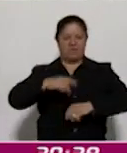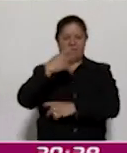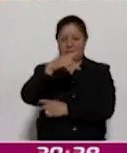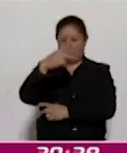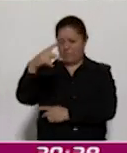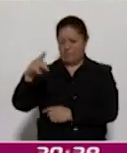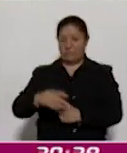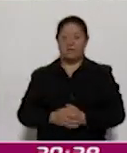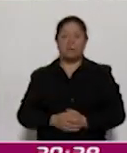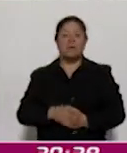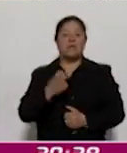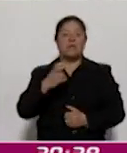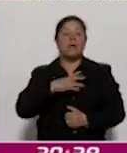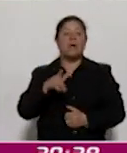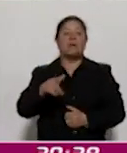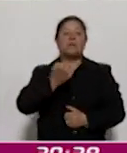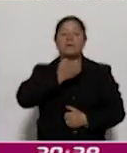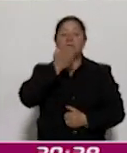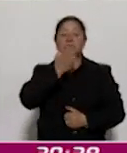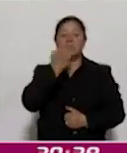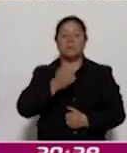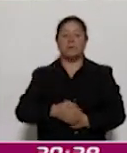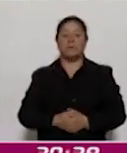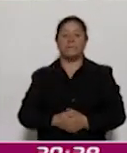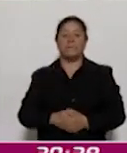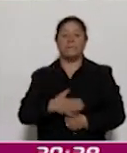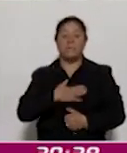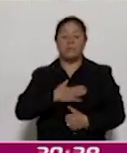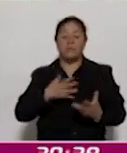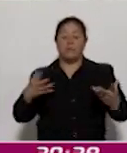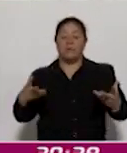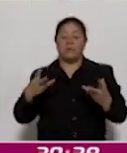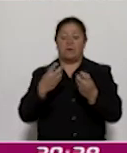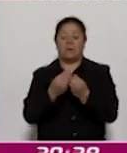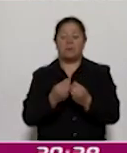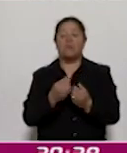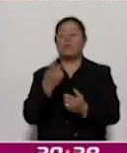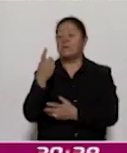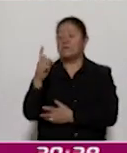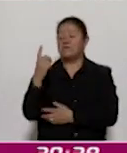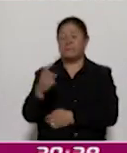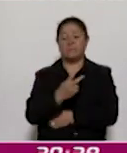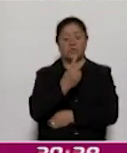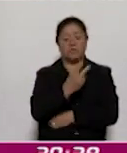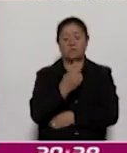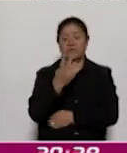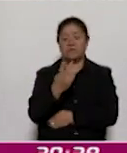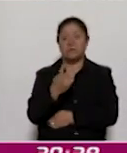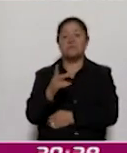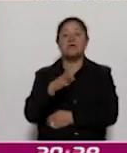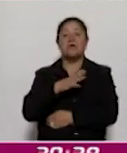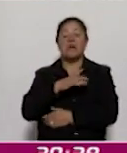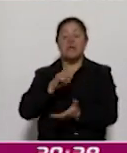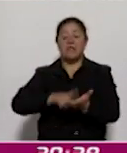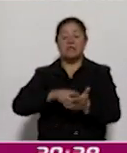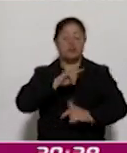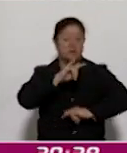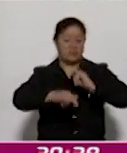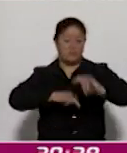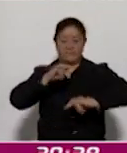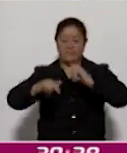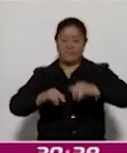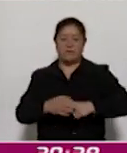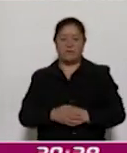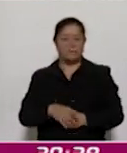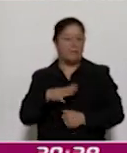Un evento académico donde nos vamos a congregar este 2 y 3 de diciembre en el recinto ferial. ¿Qué